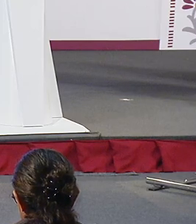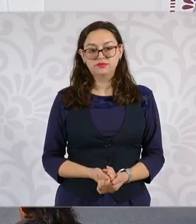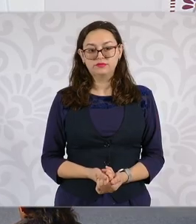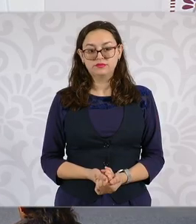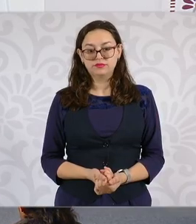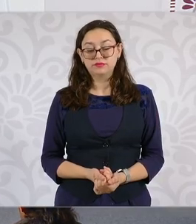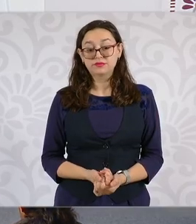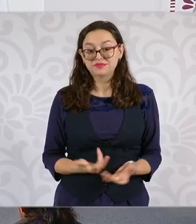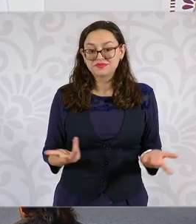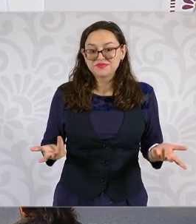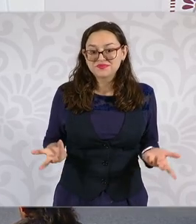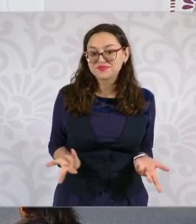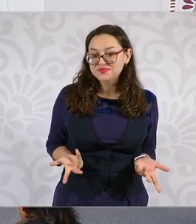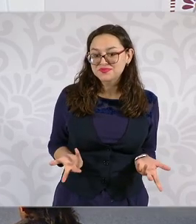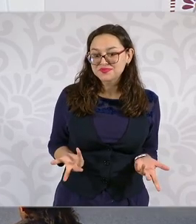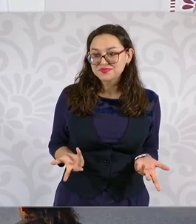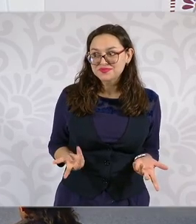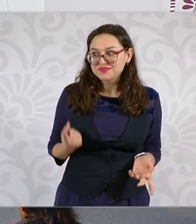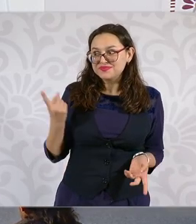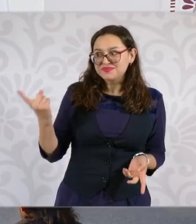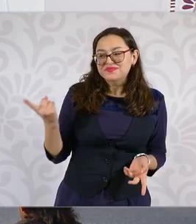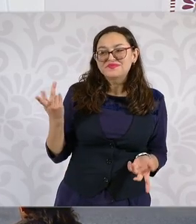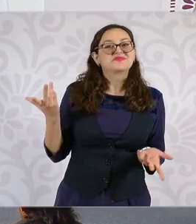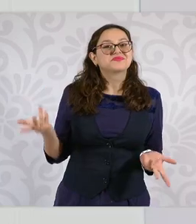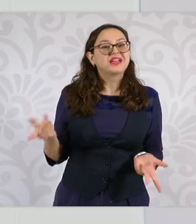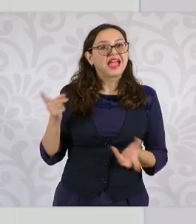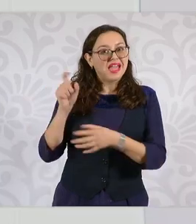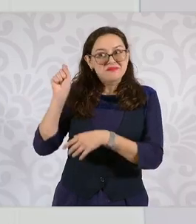sea, explíquenme la carrera judicial cuando